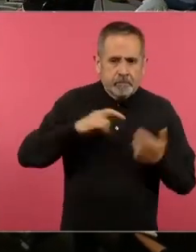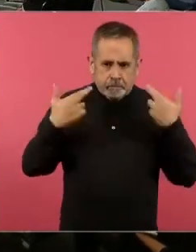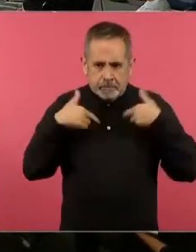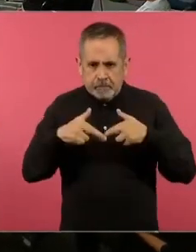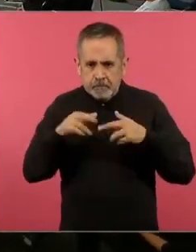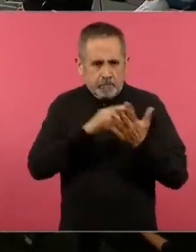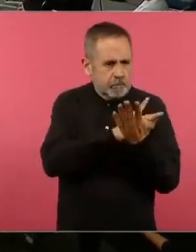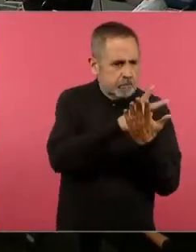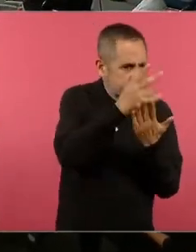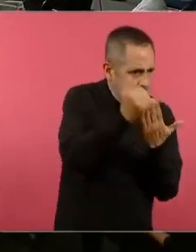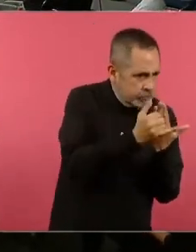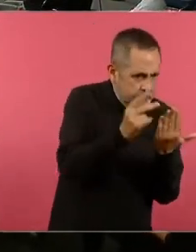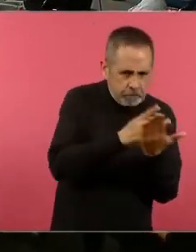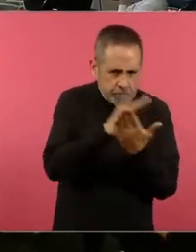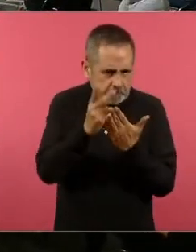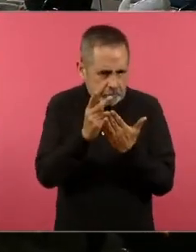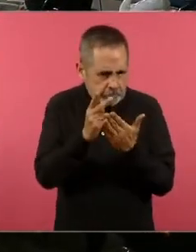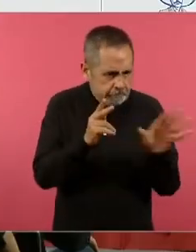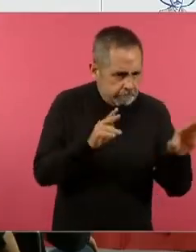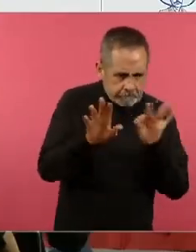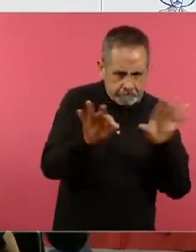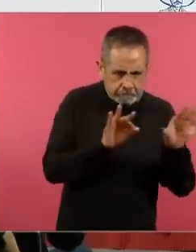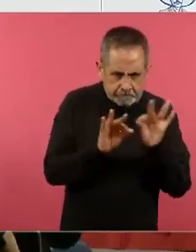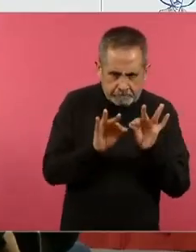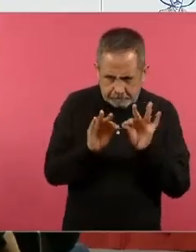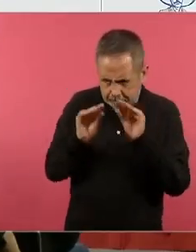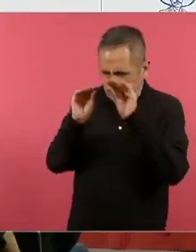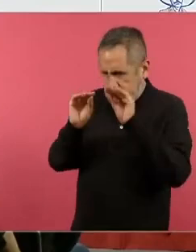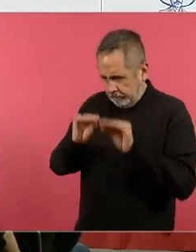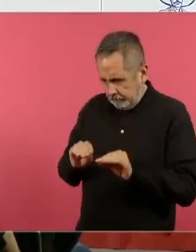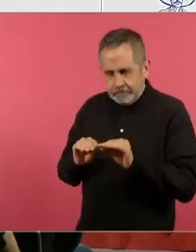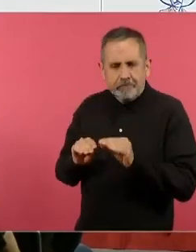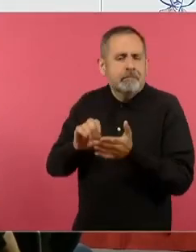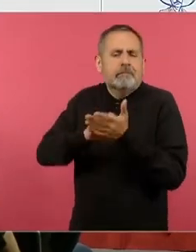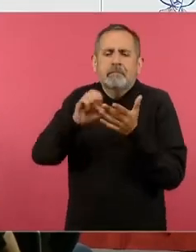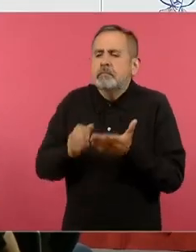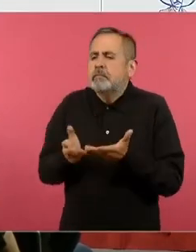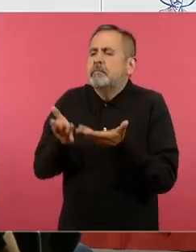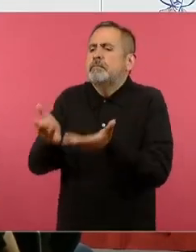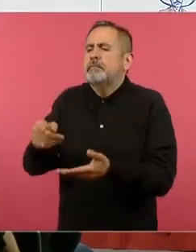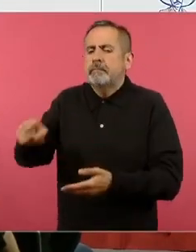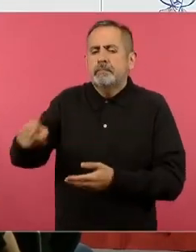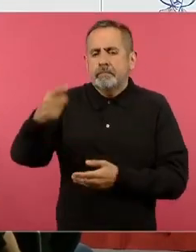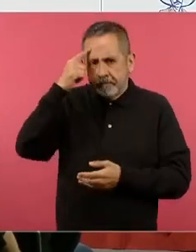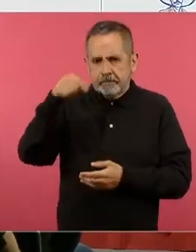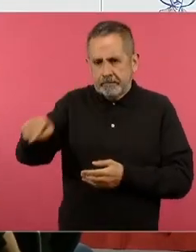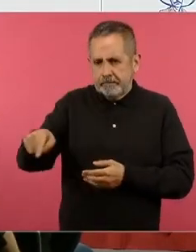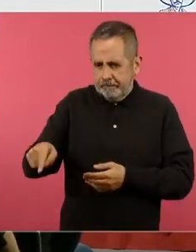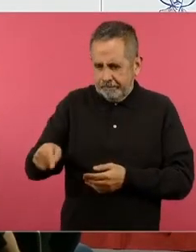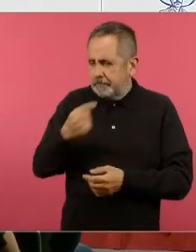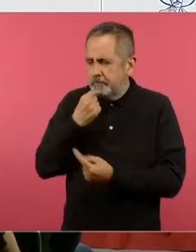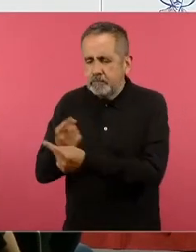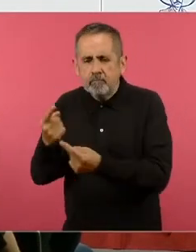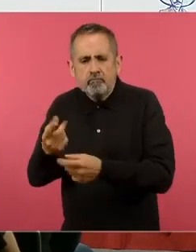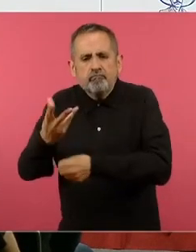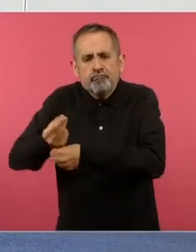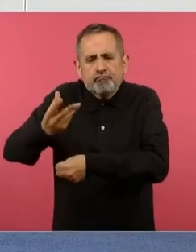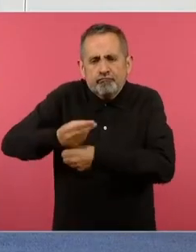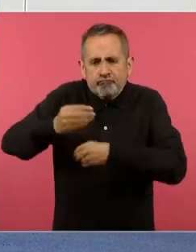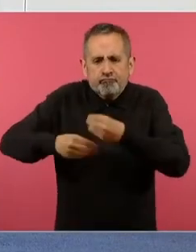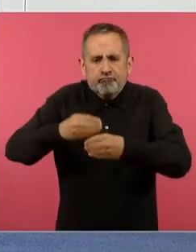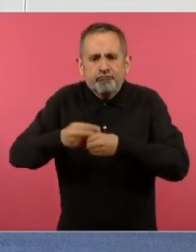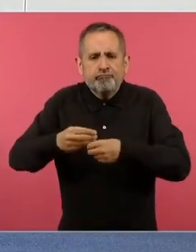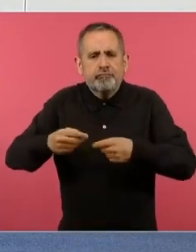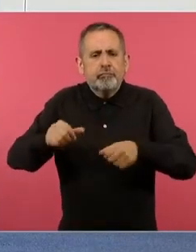sus proyectos de aula donde le piden que construya un pequeño este carrito con